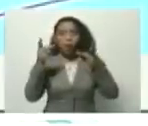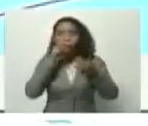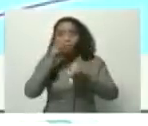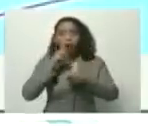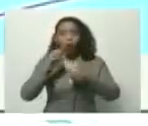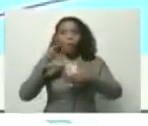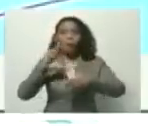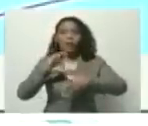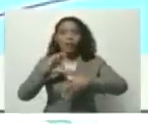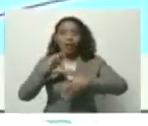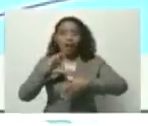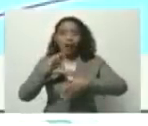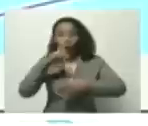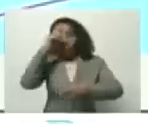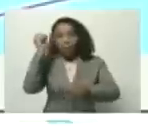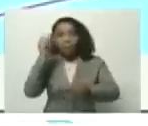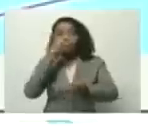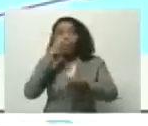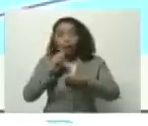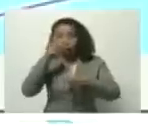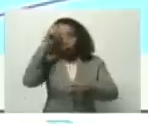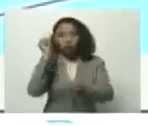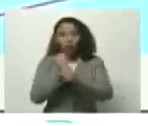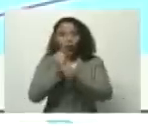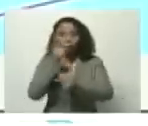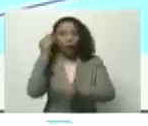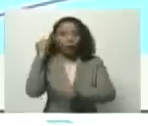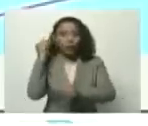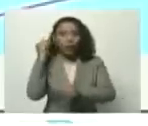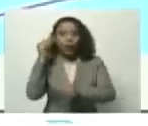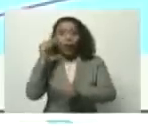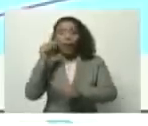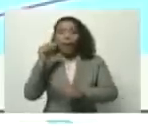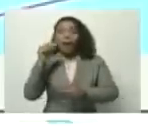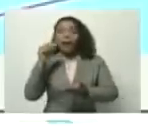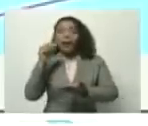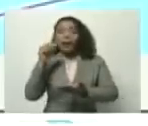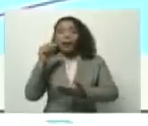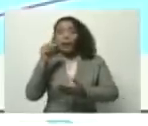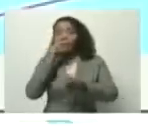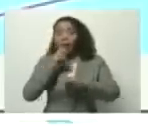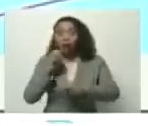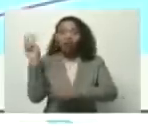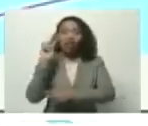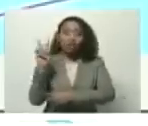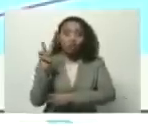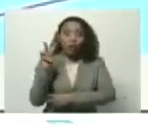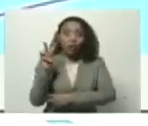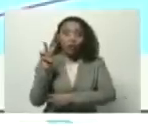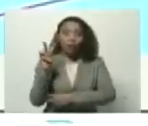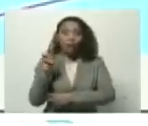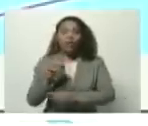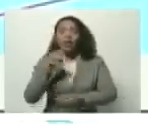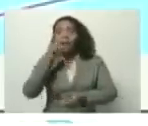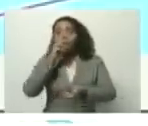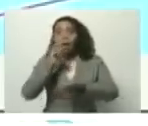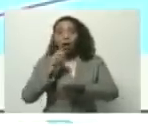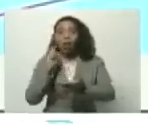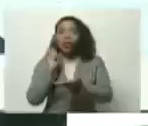Bicentenario, que es el Banco de los Trabajadores, el Banco de Venezuela, que es el Banco del Pueblo de Venezuela, el Banco del Tesoro,